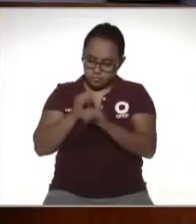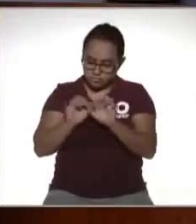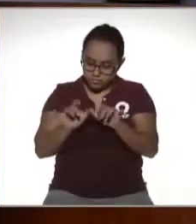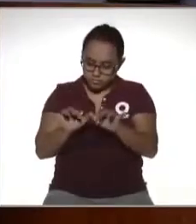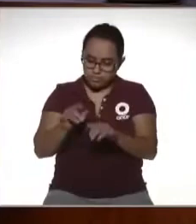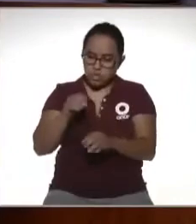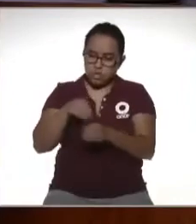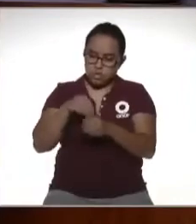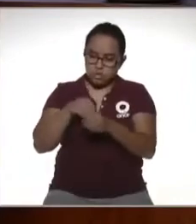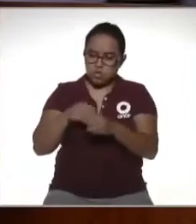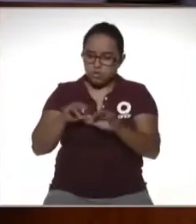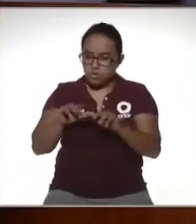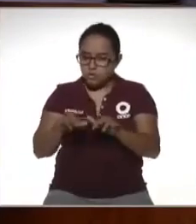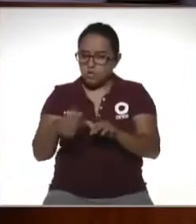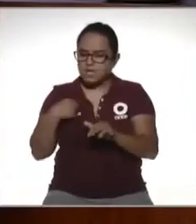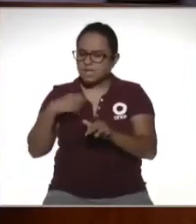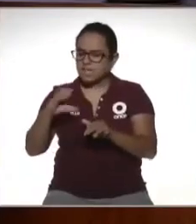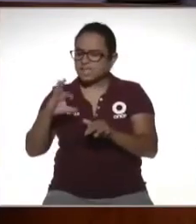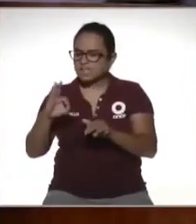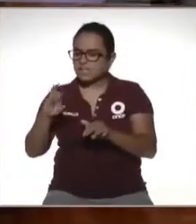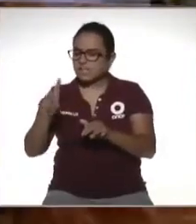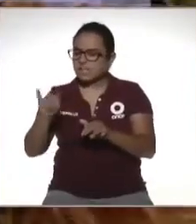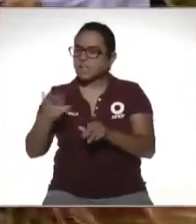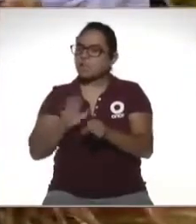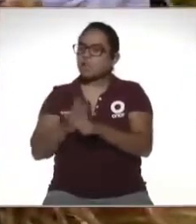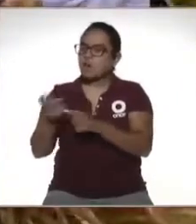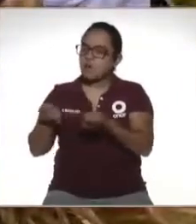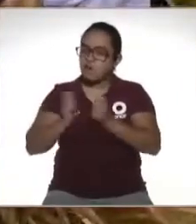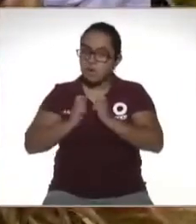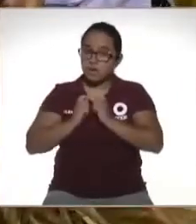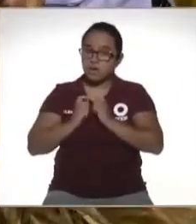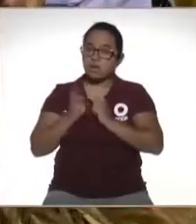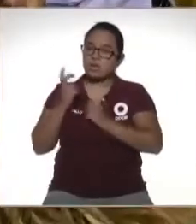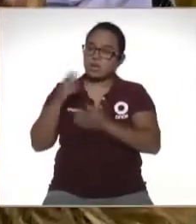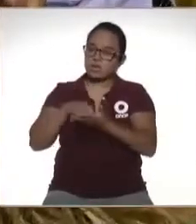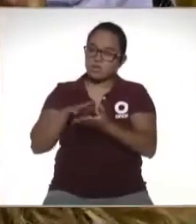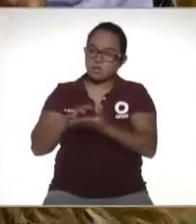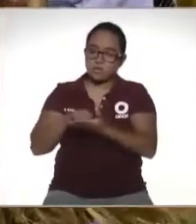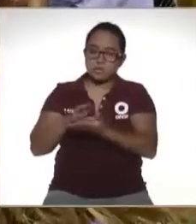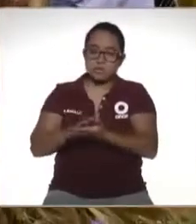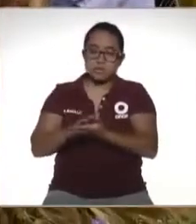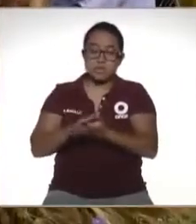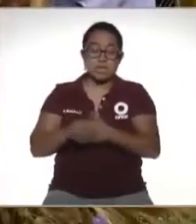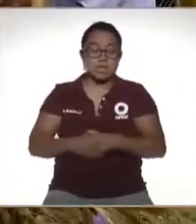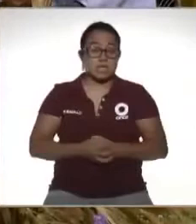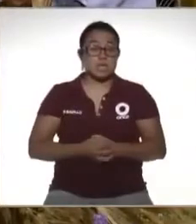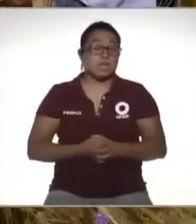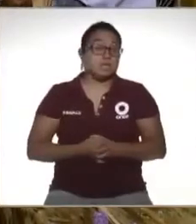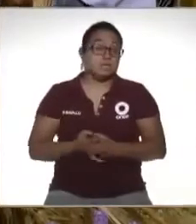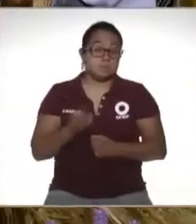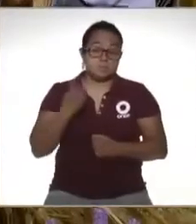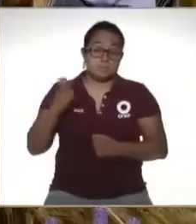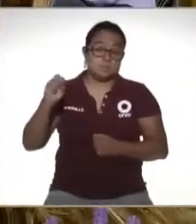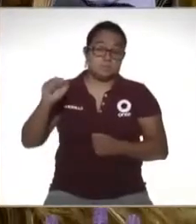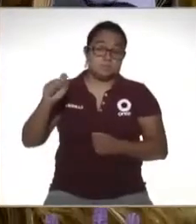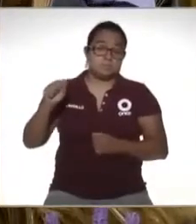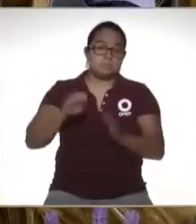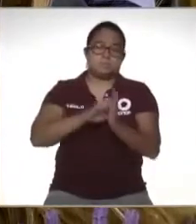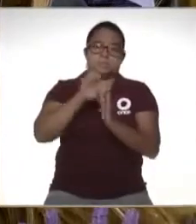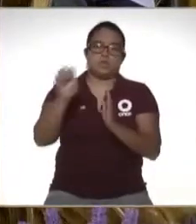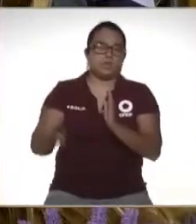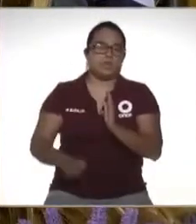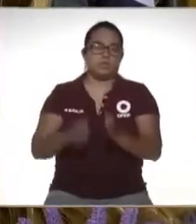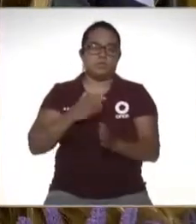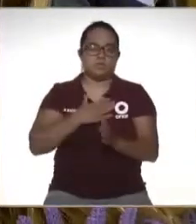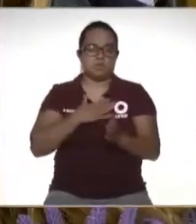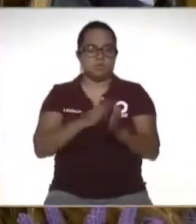mi contraseña y busco los CFDIs que he recibido ahí me van a aparecer esa es la manera en la que el SAT por ejemplo cuando vamos a